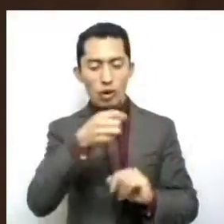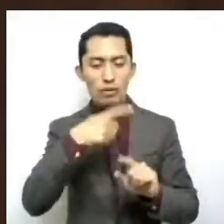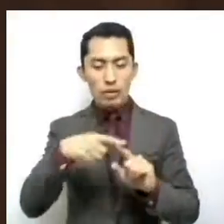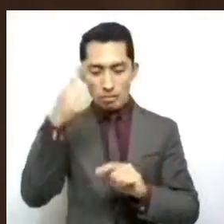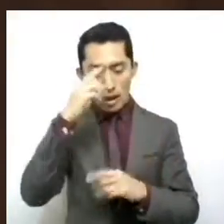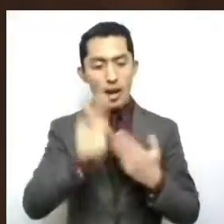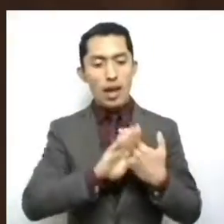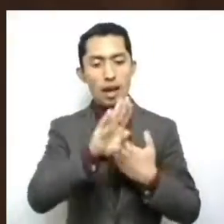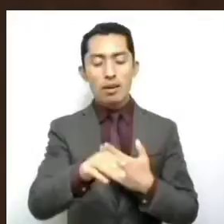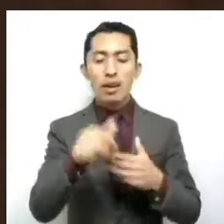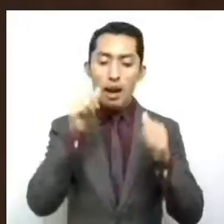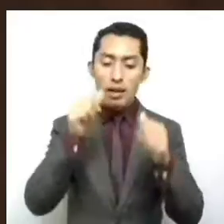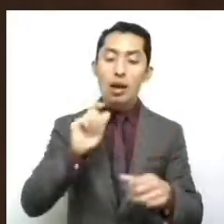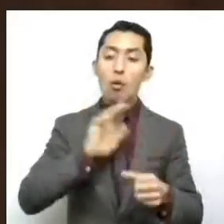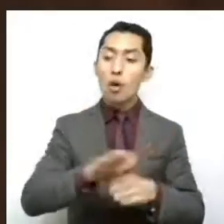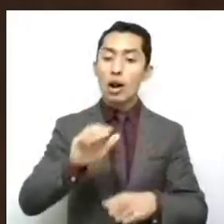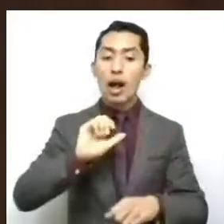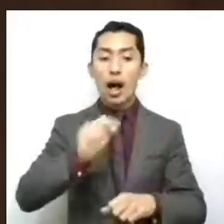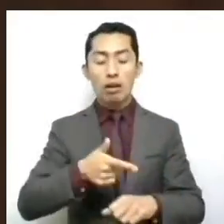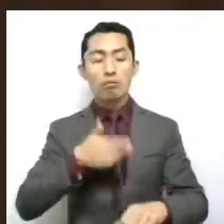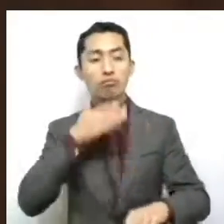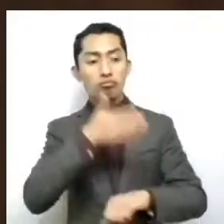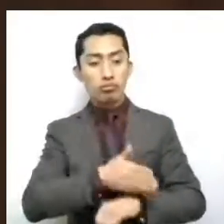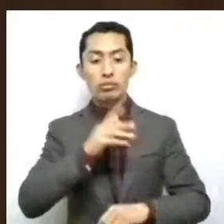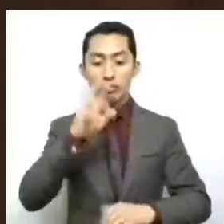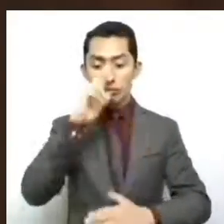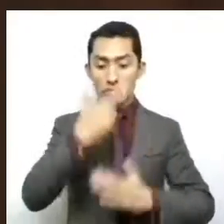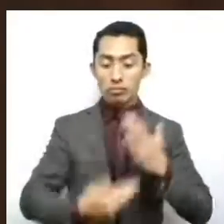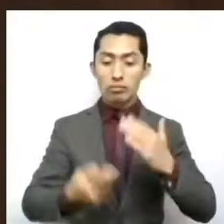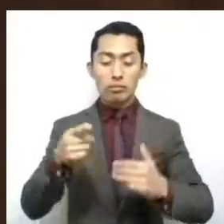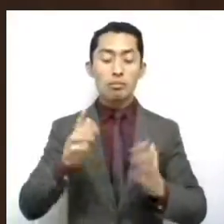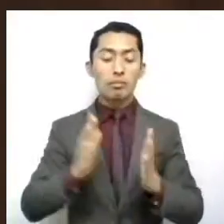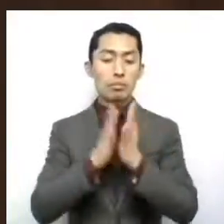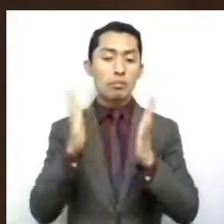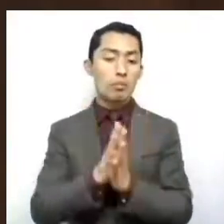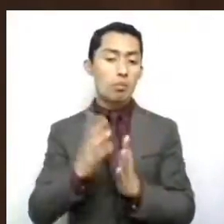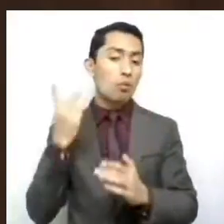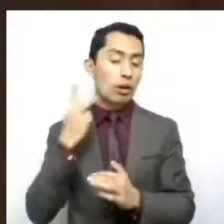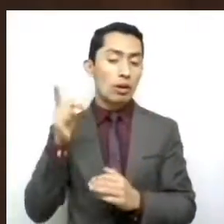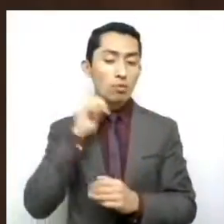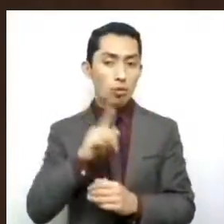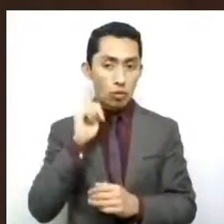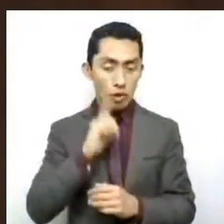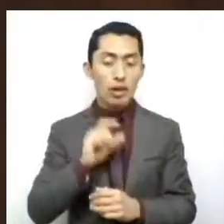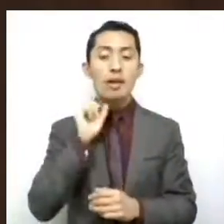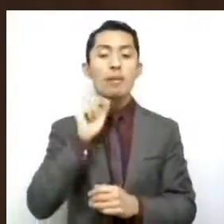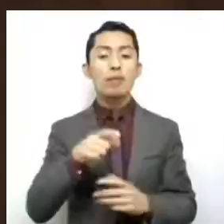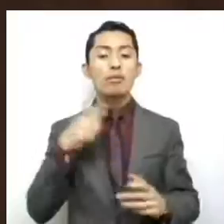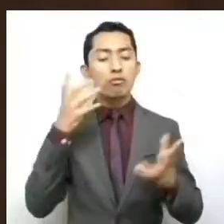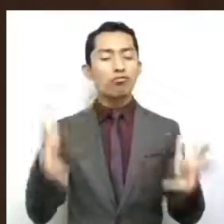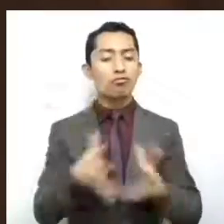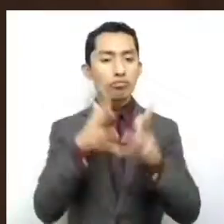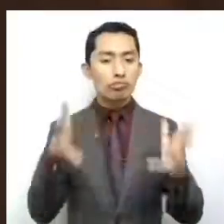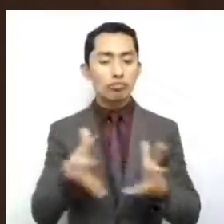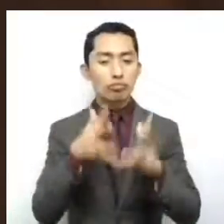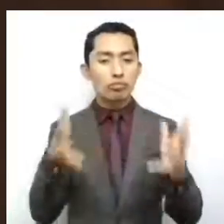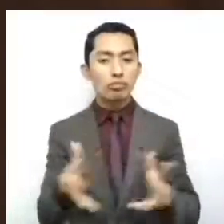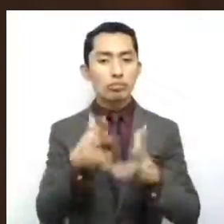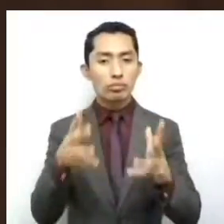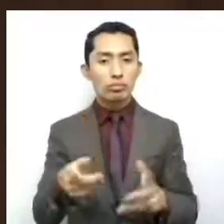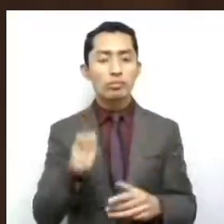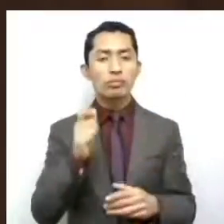atender y sancionar la violencia política contra las mujeres, así como impulsar una agenda de